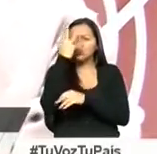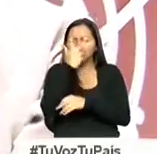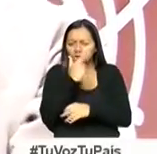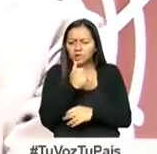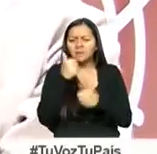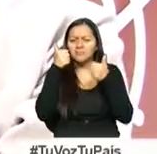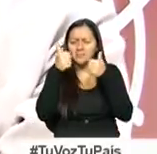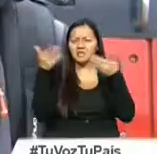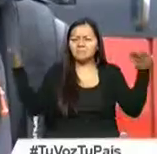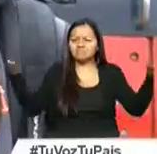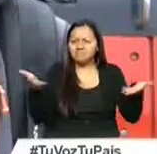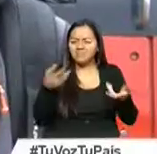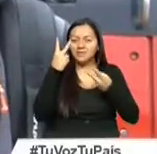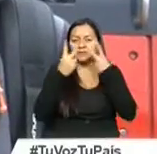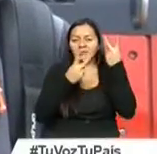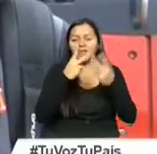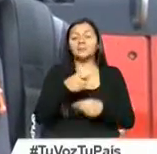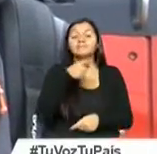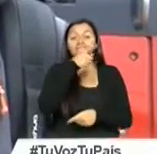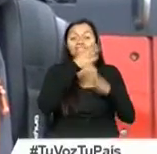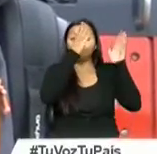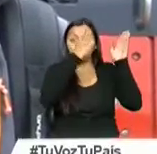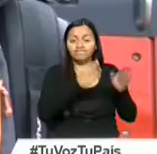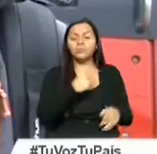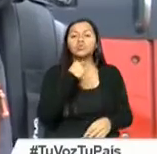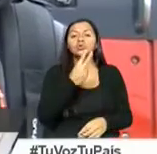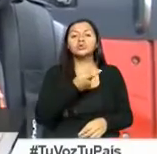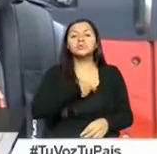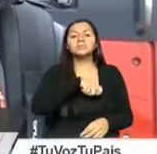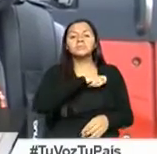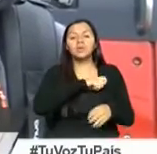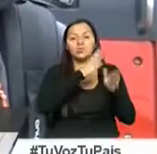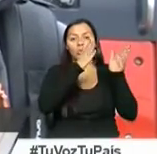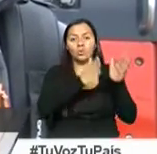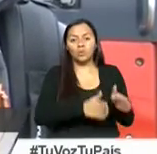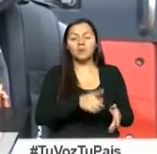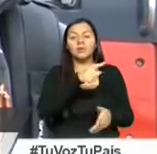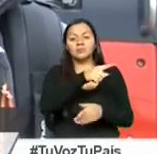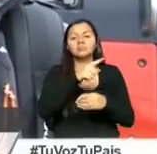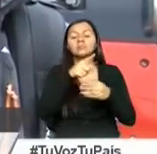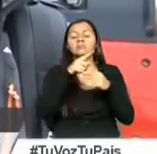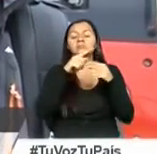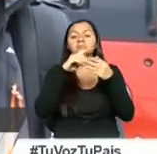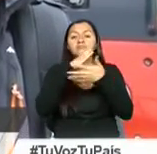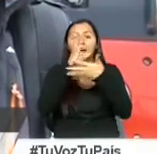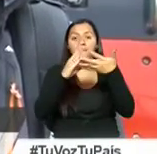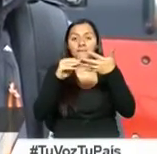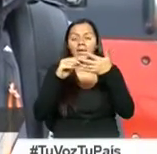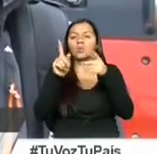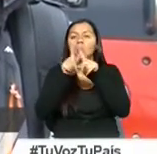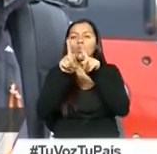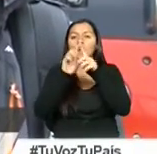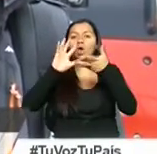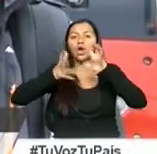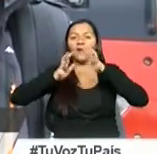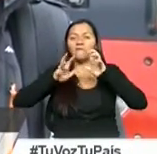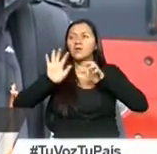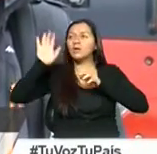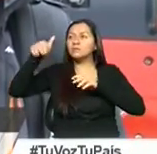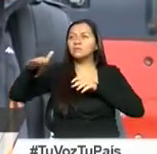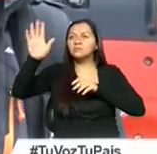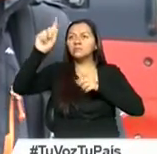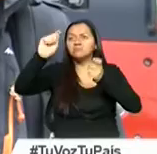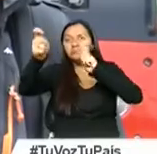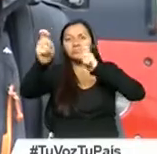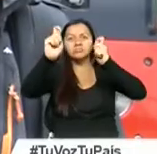muy original de esta tierra. Creo que tiene una situación geográfica privilegiada y nada,